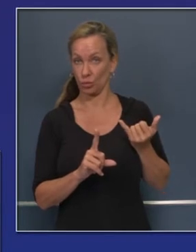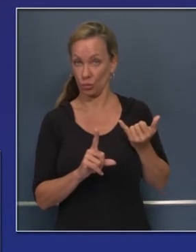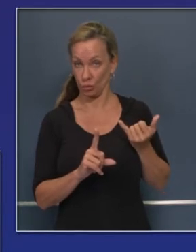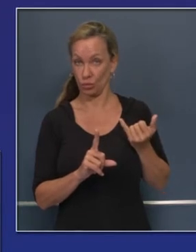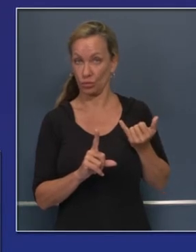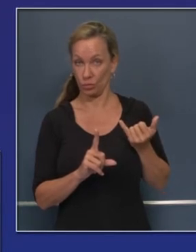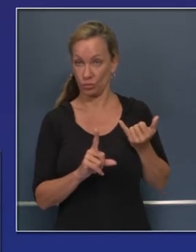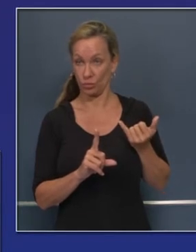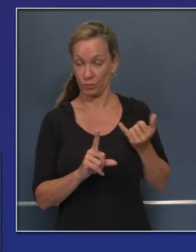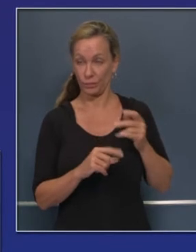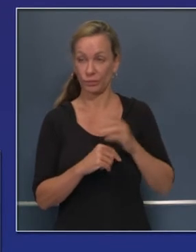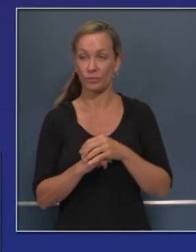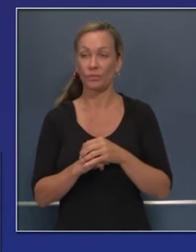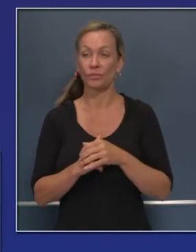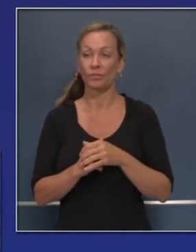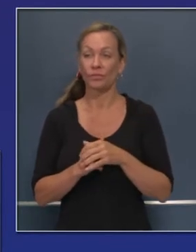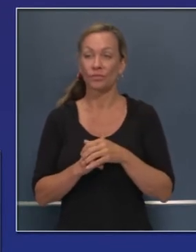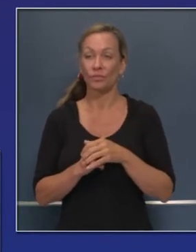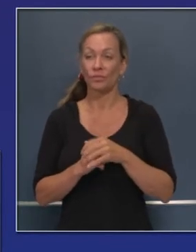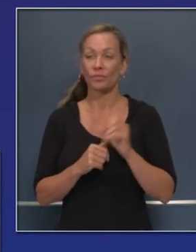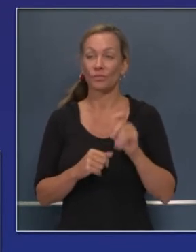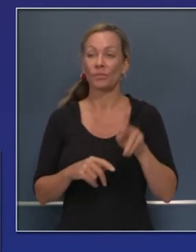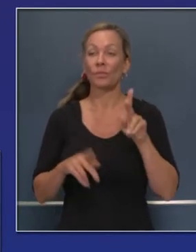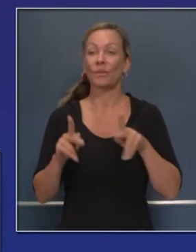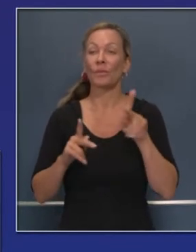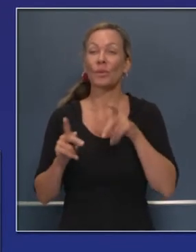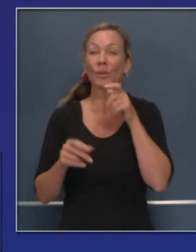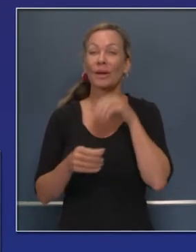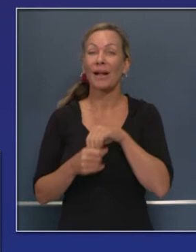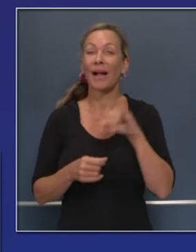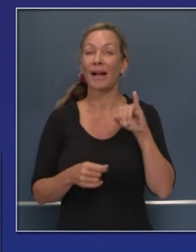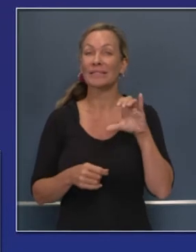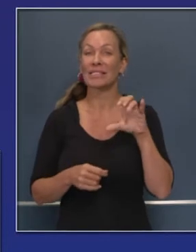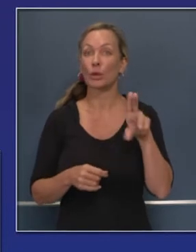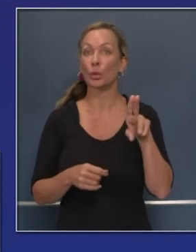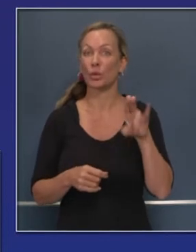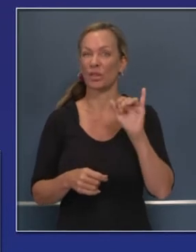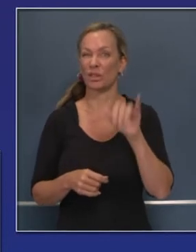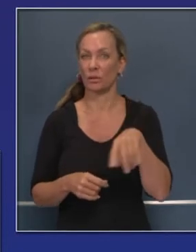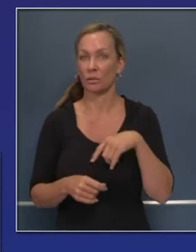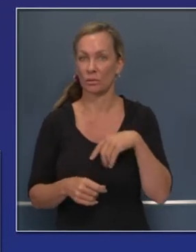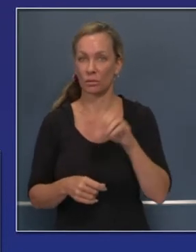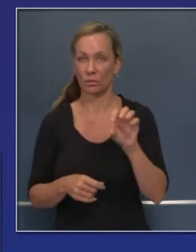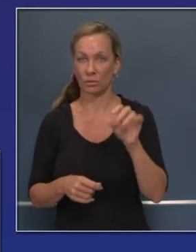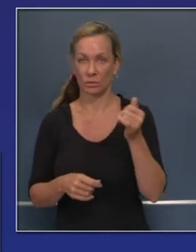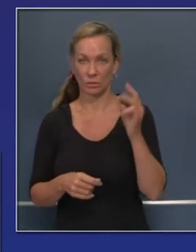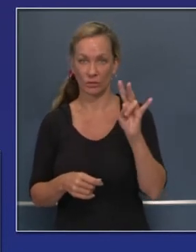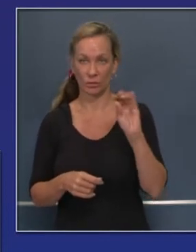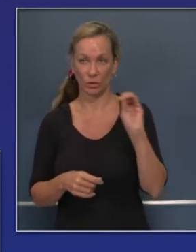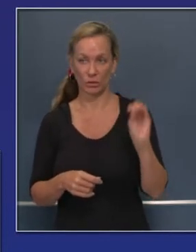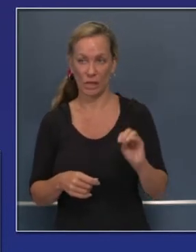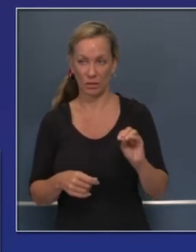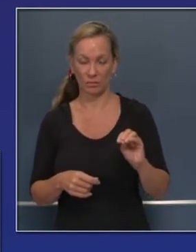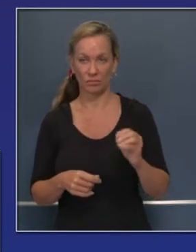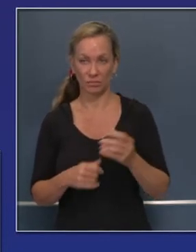población, de la capacidad total de cuidado intensivo en todo el sistema de hospitales en California, de todo el sistema.